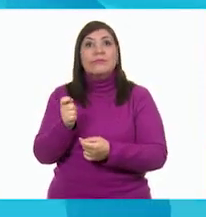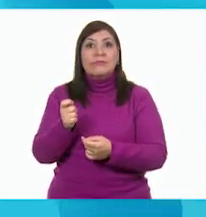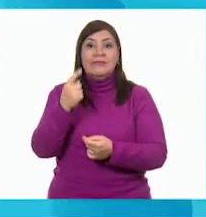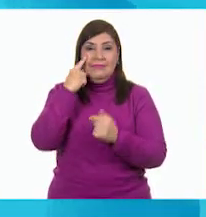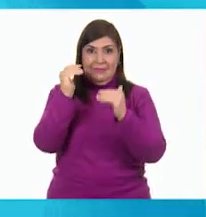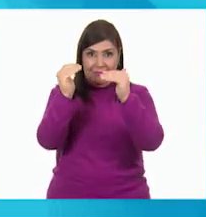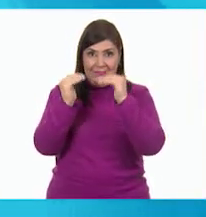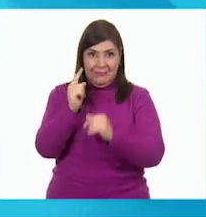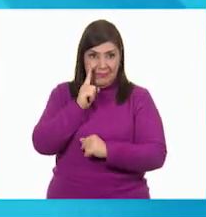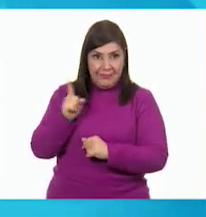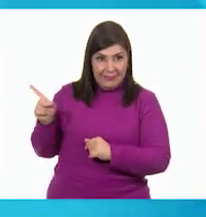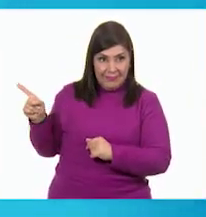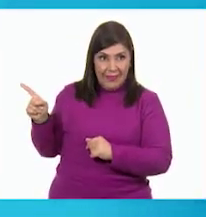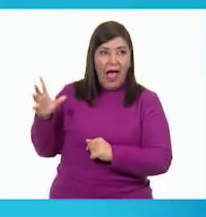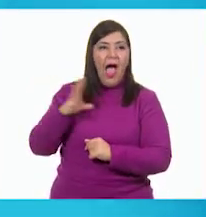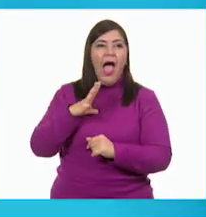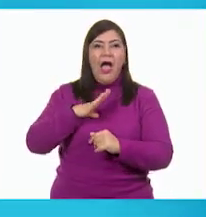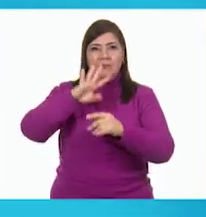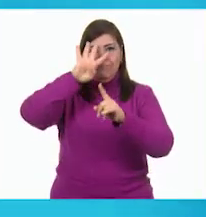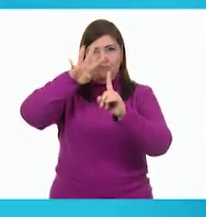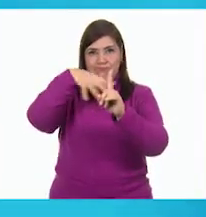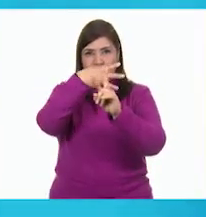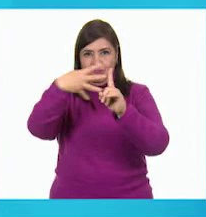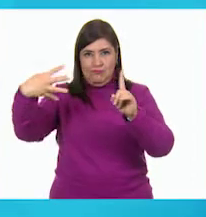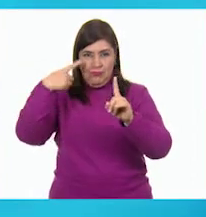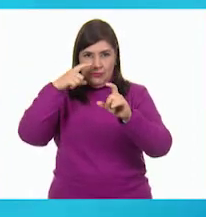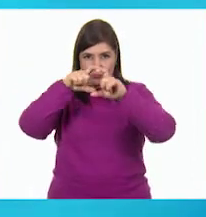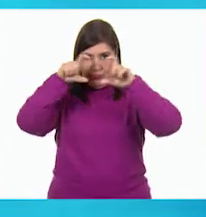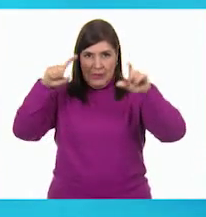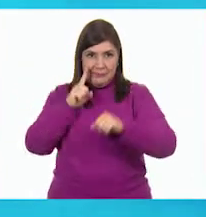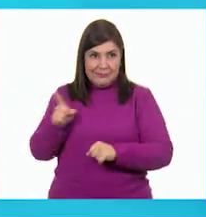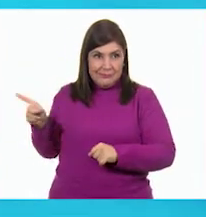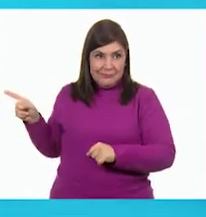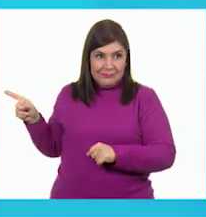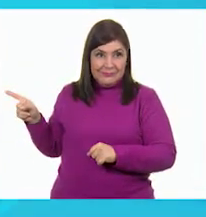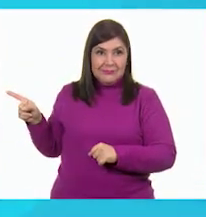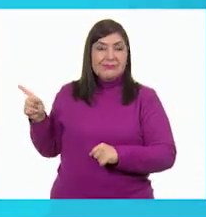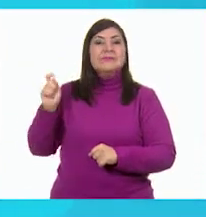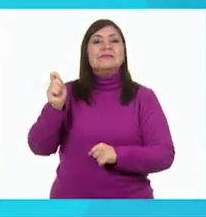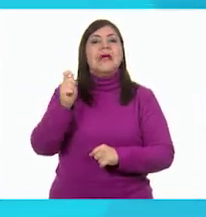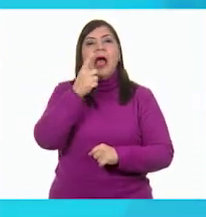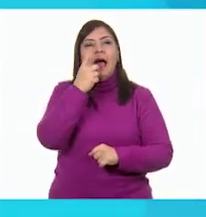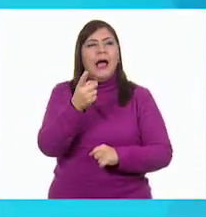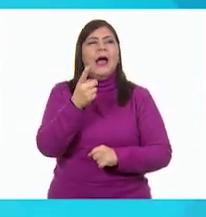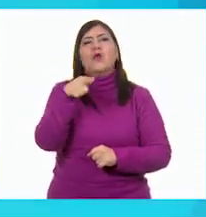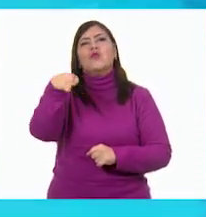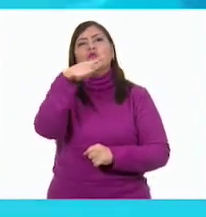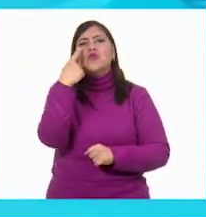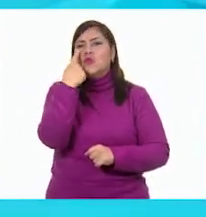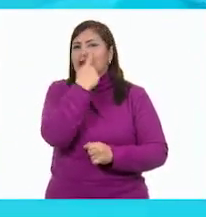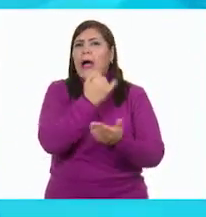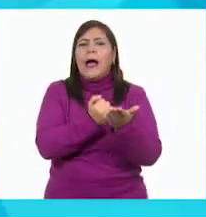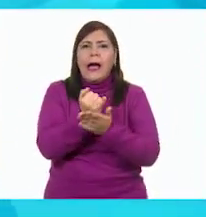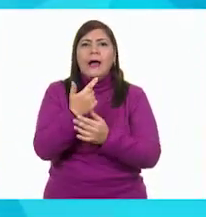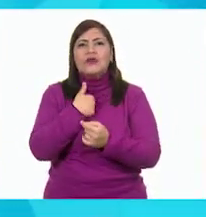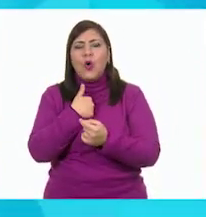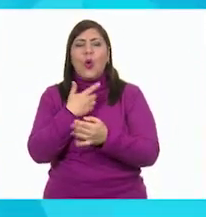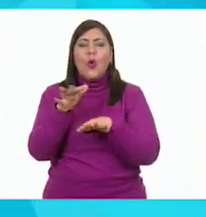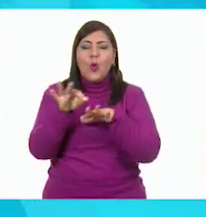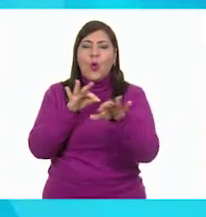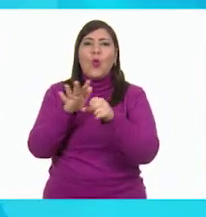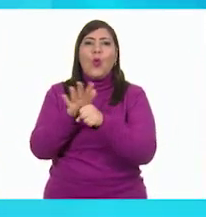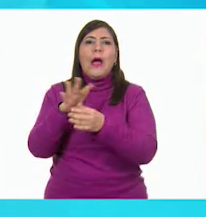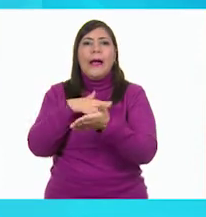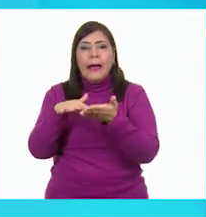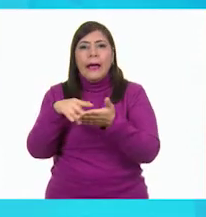abajo donde hay una tabla. Oh, claro. Dice, por ejemplo, decidan qué les gustaría leer en los próximos días. Acuerden quienes